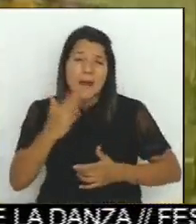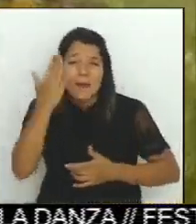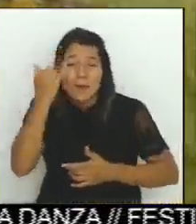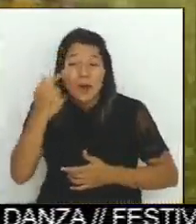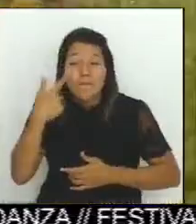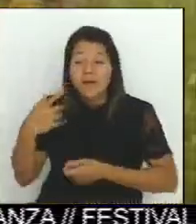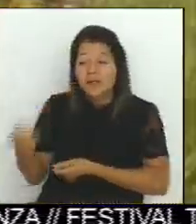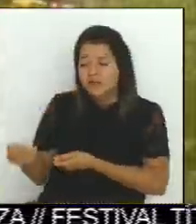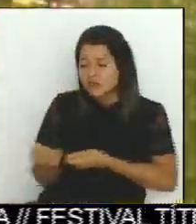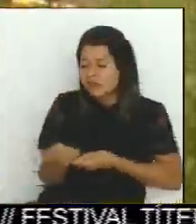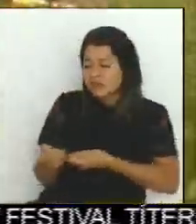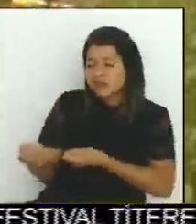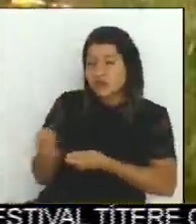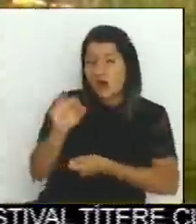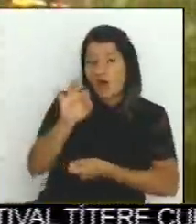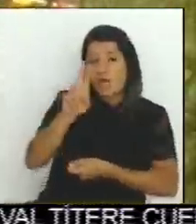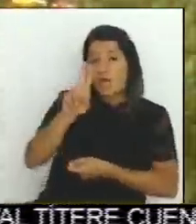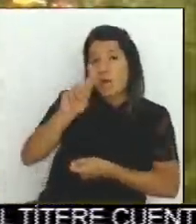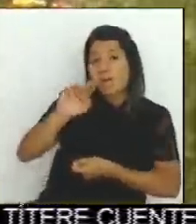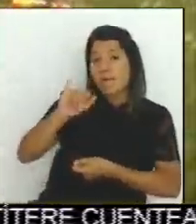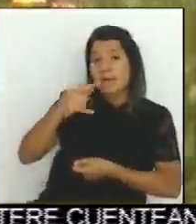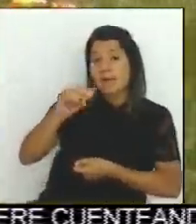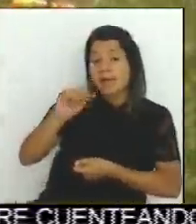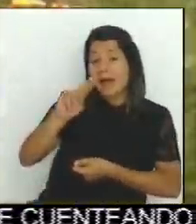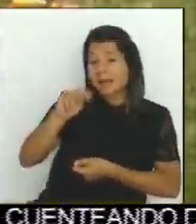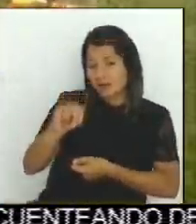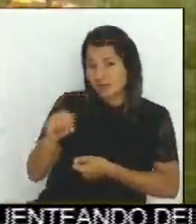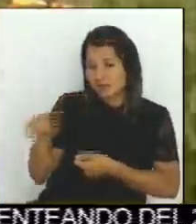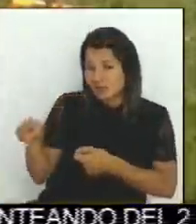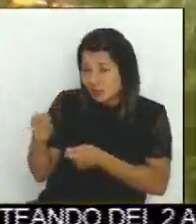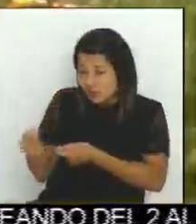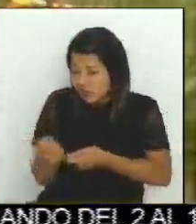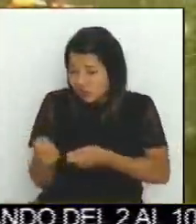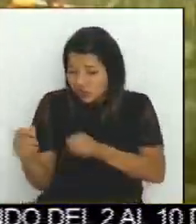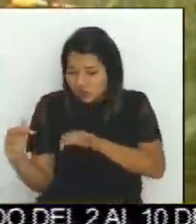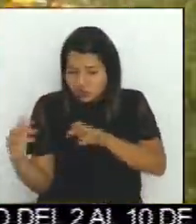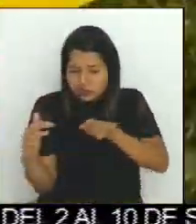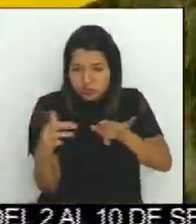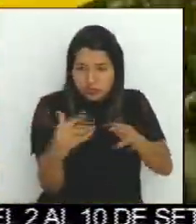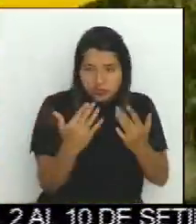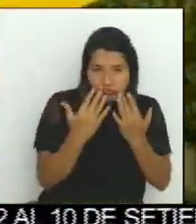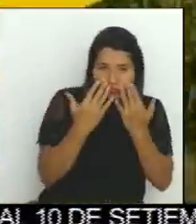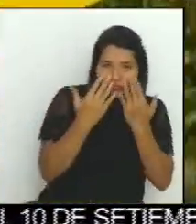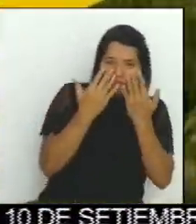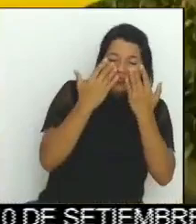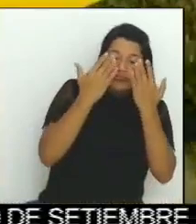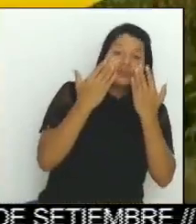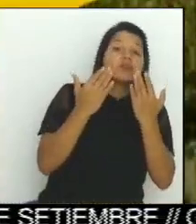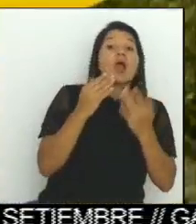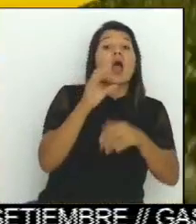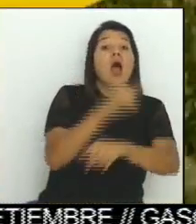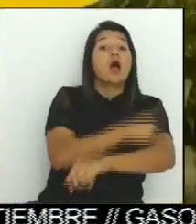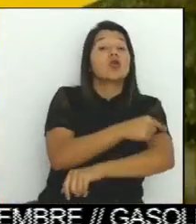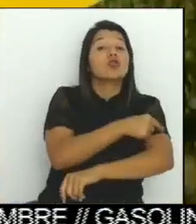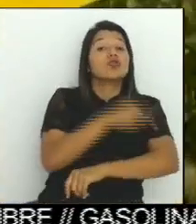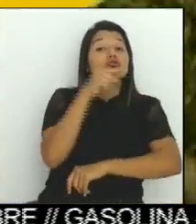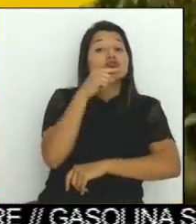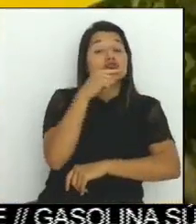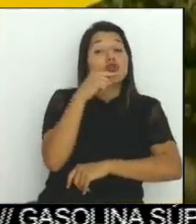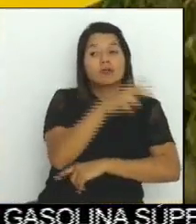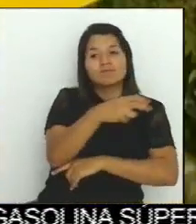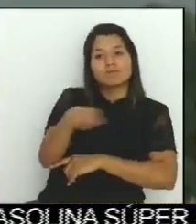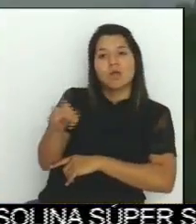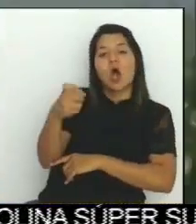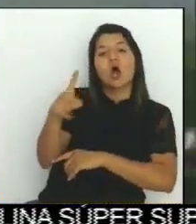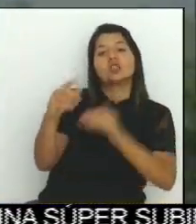Liceo San José de Upala, donde, según la Cruz Roja, se trasladaron a 11 menores de edad en condición urgente al hospital